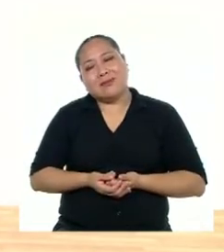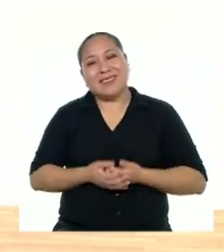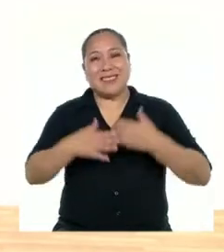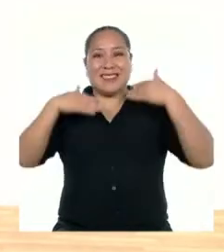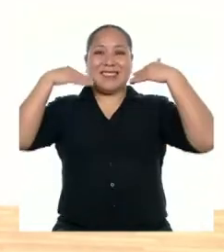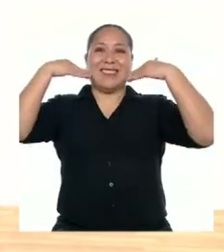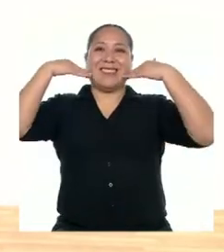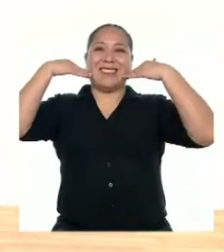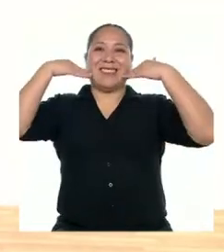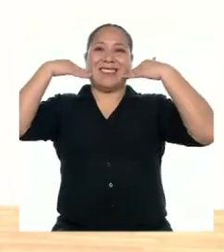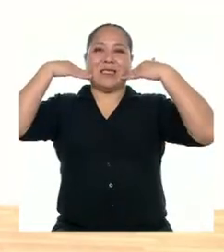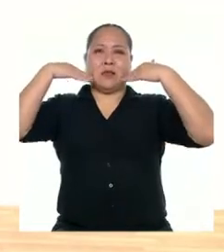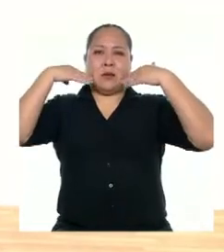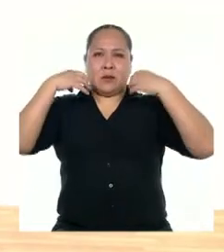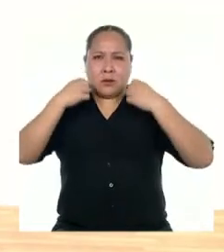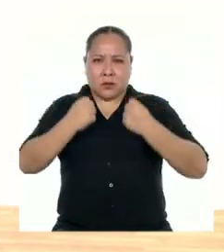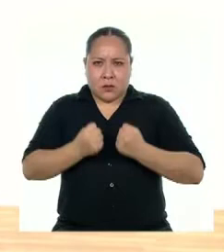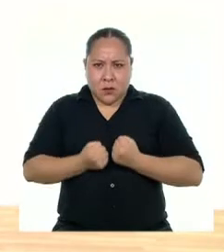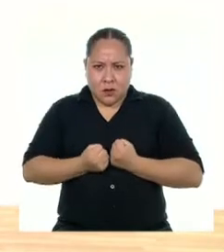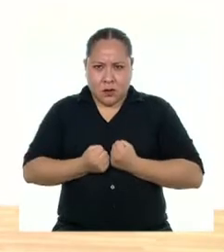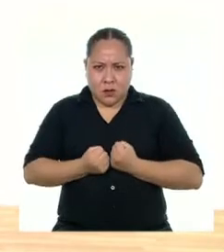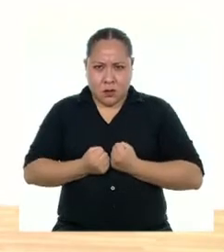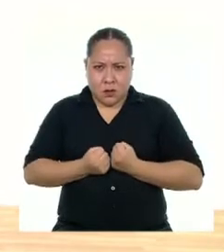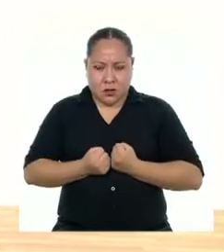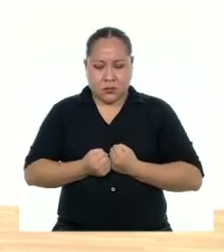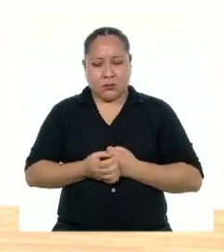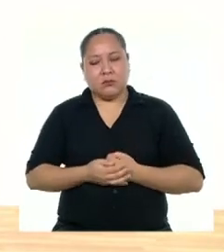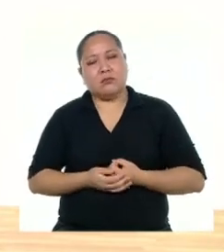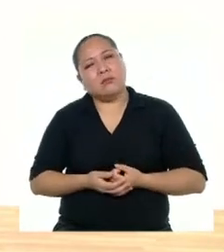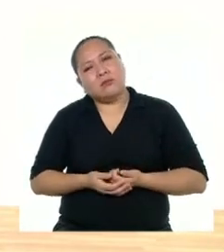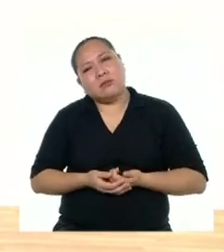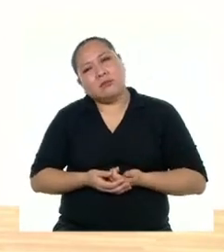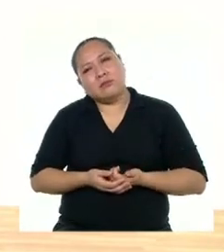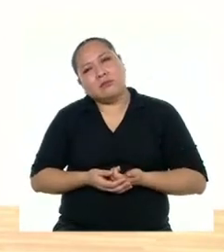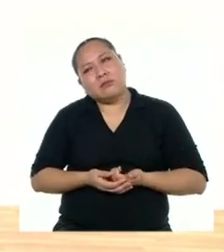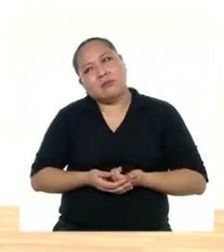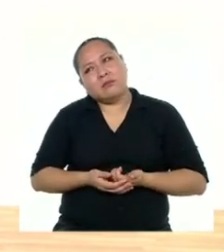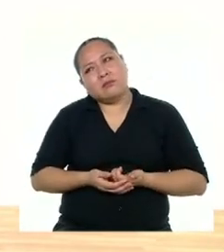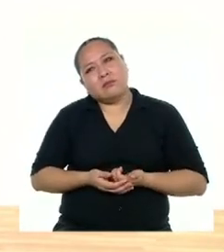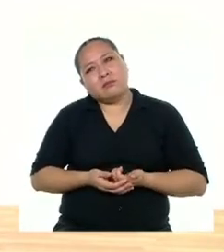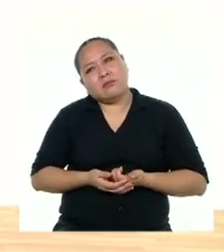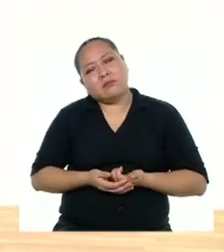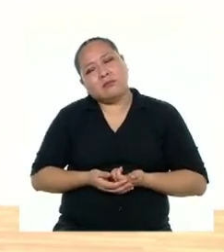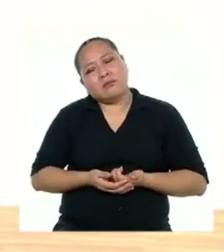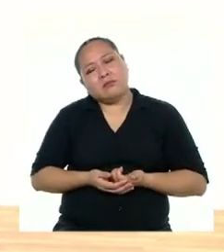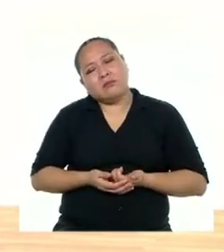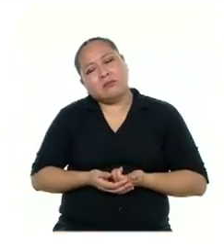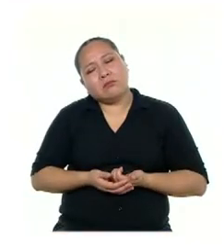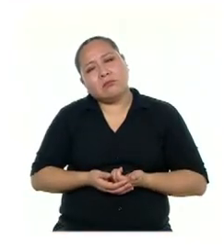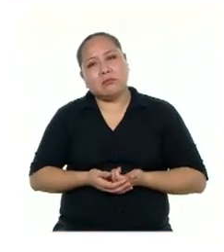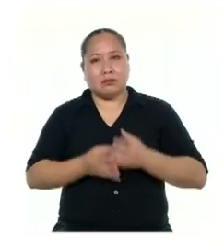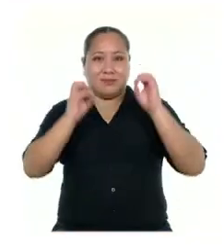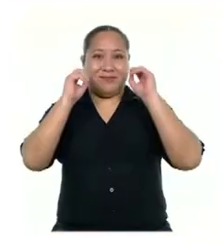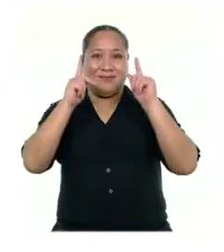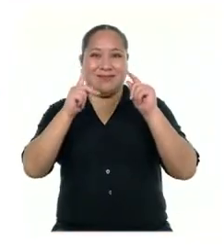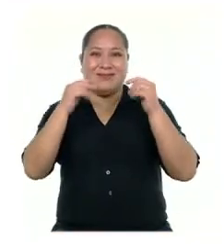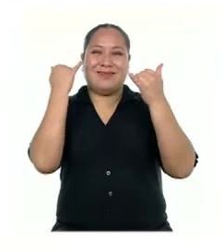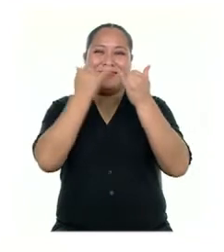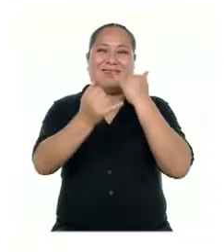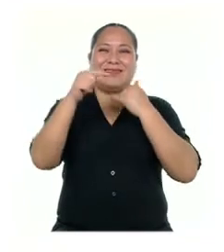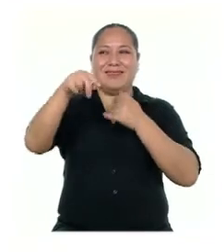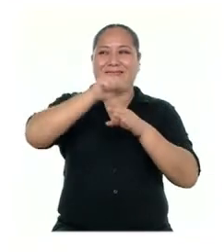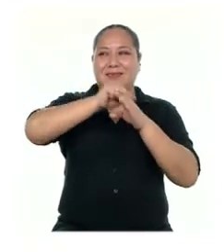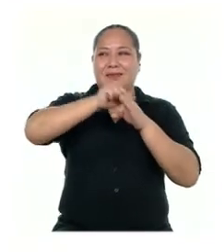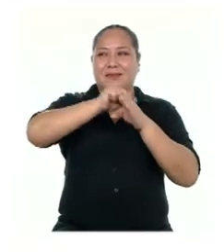feliz, molesto, desanimado. Bien. Vamos a cerrar este